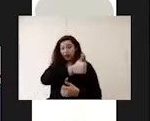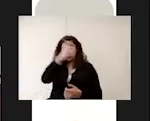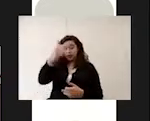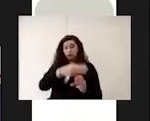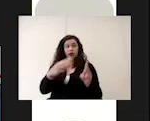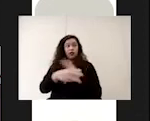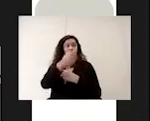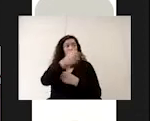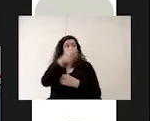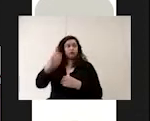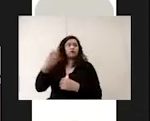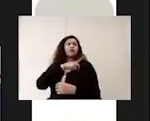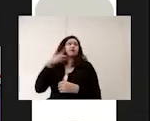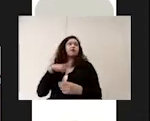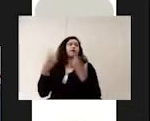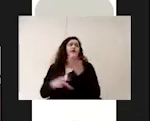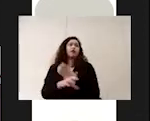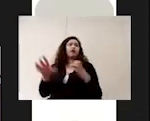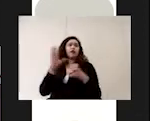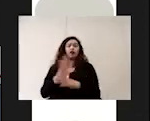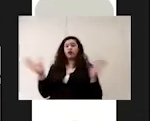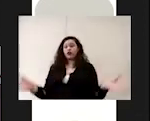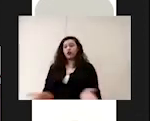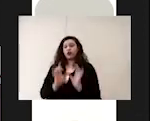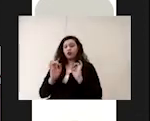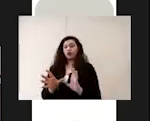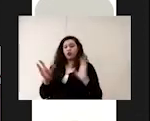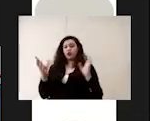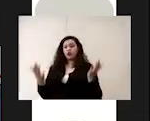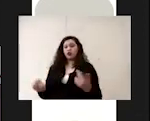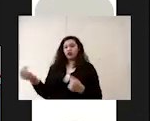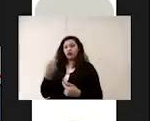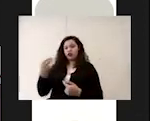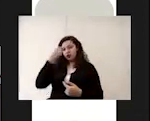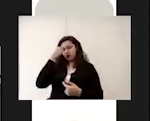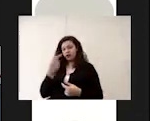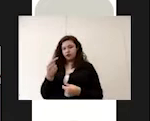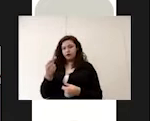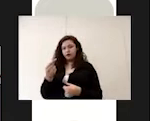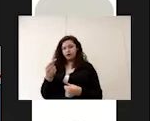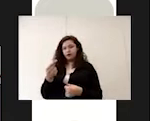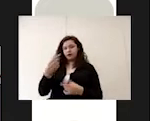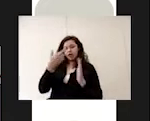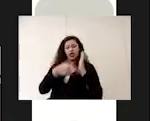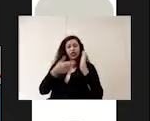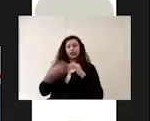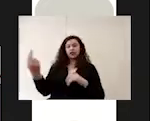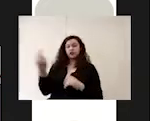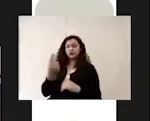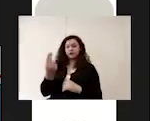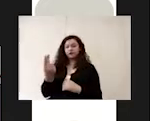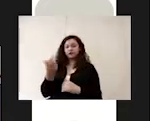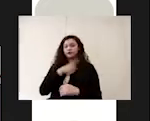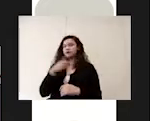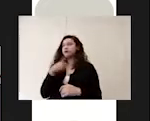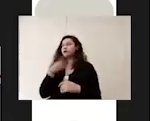todas las cosas que el alumno vaya a manipular o que necesite para el caso de los talleres deben de